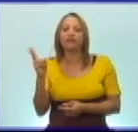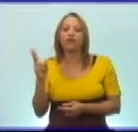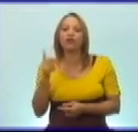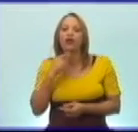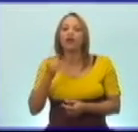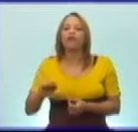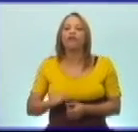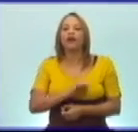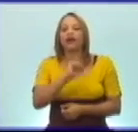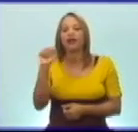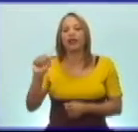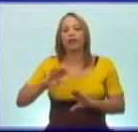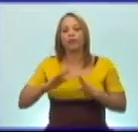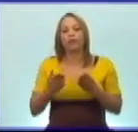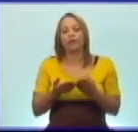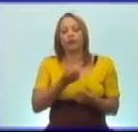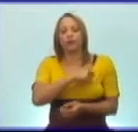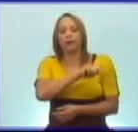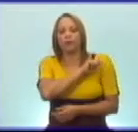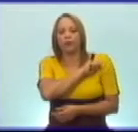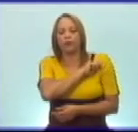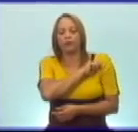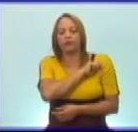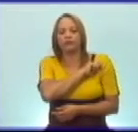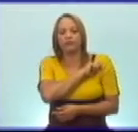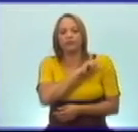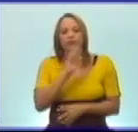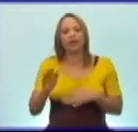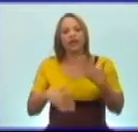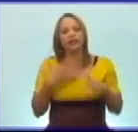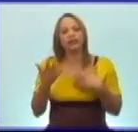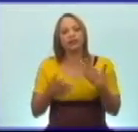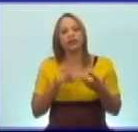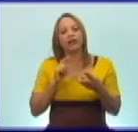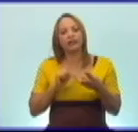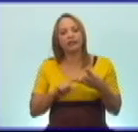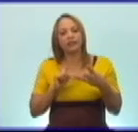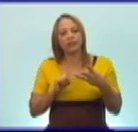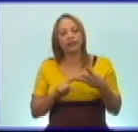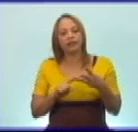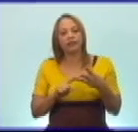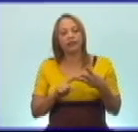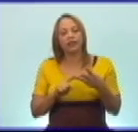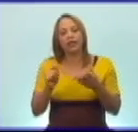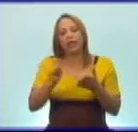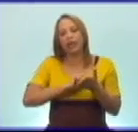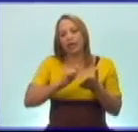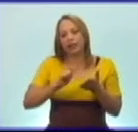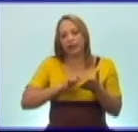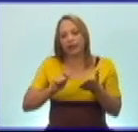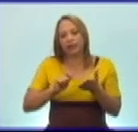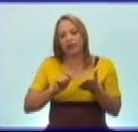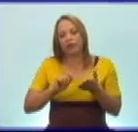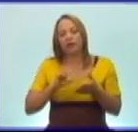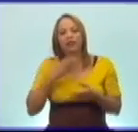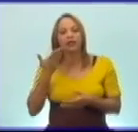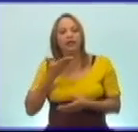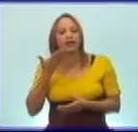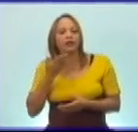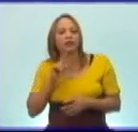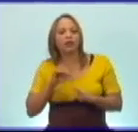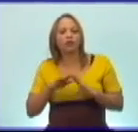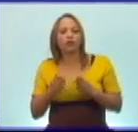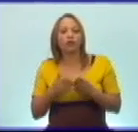ganada por todo el pueblo. Y dice la actividad número 3. Escribe tus criterios sobre la